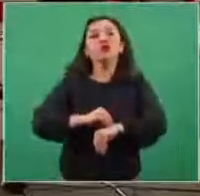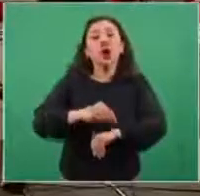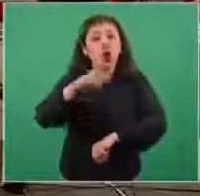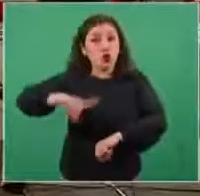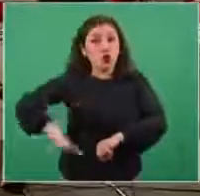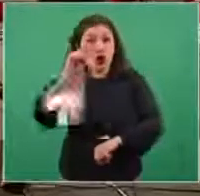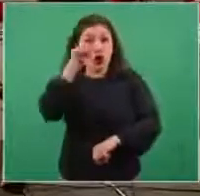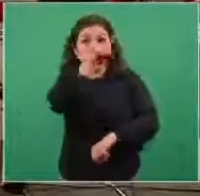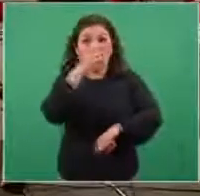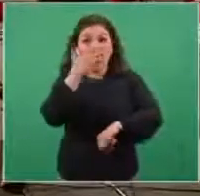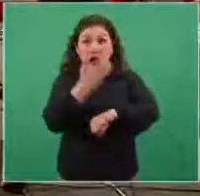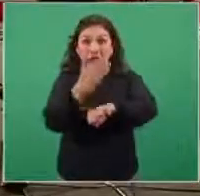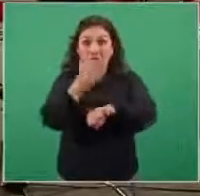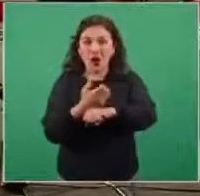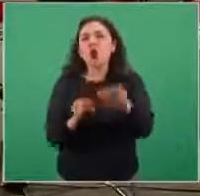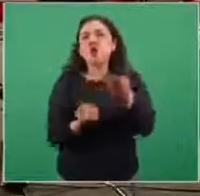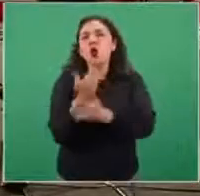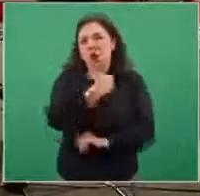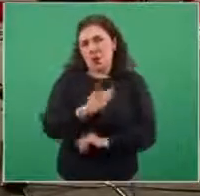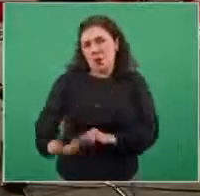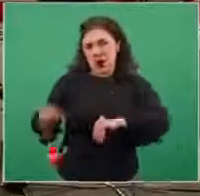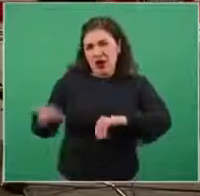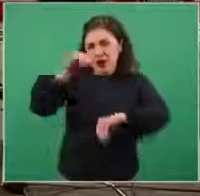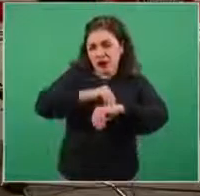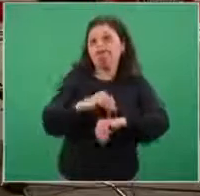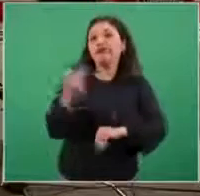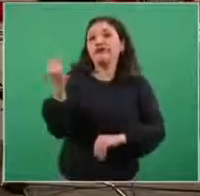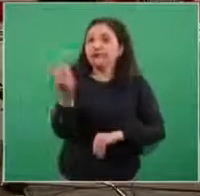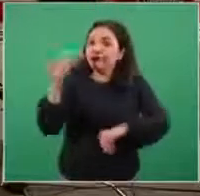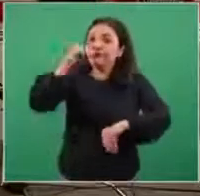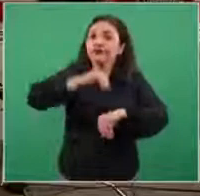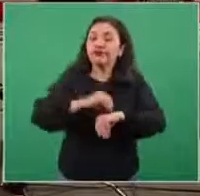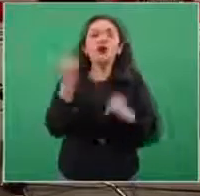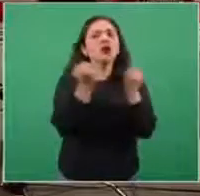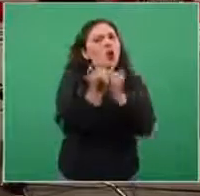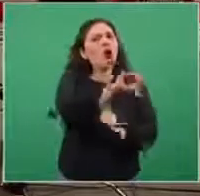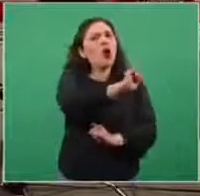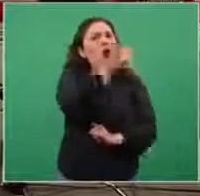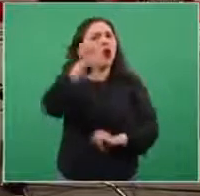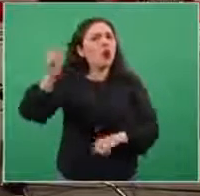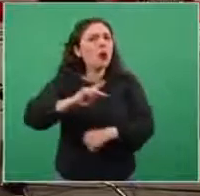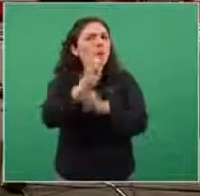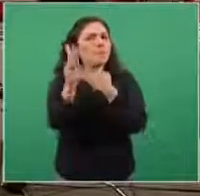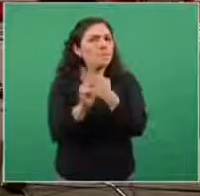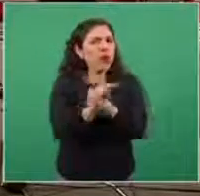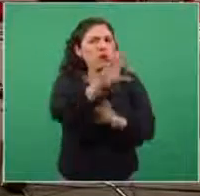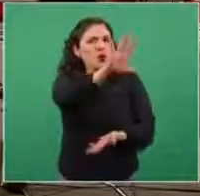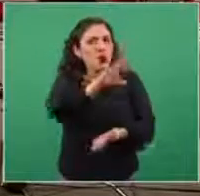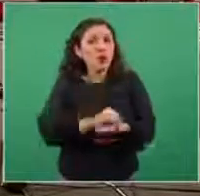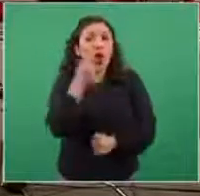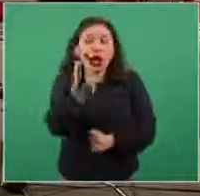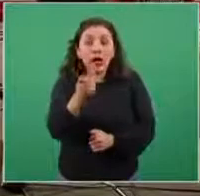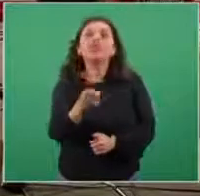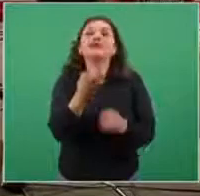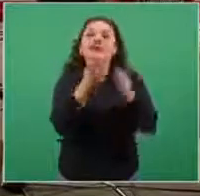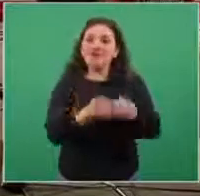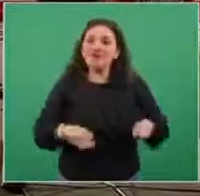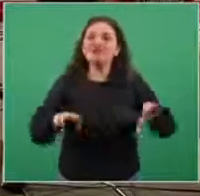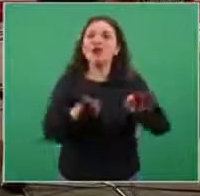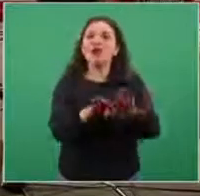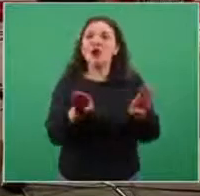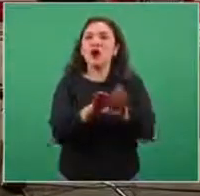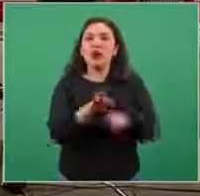de Estados Unidos, la nueva administración, y lo han hecho también otros países. Esto ha sido motivo de importante